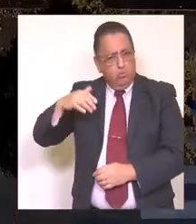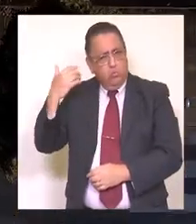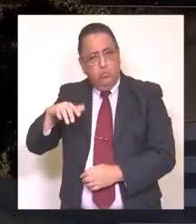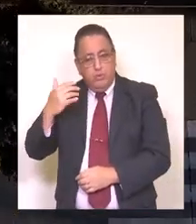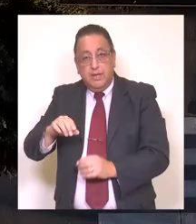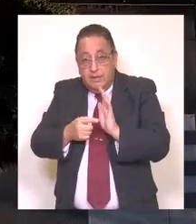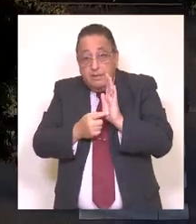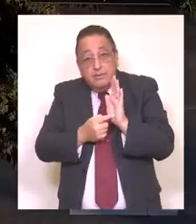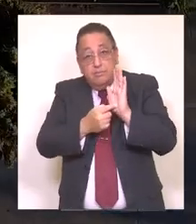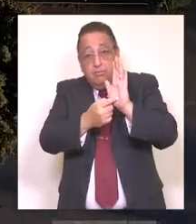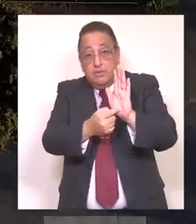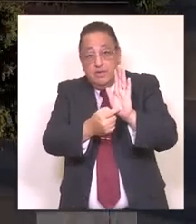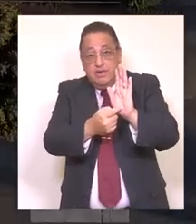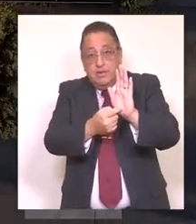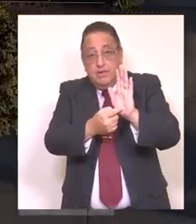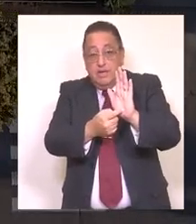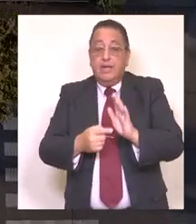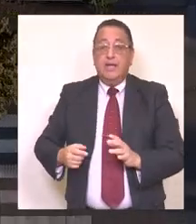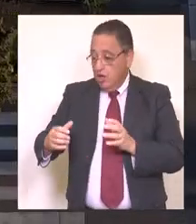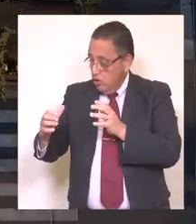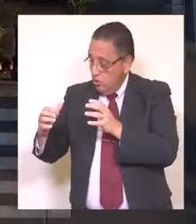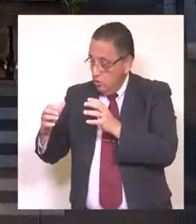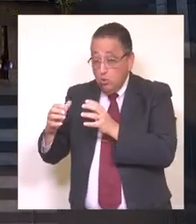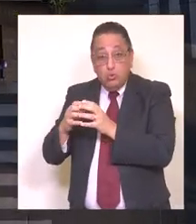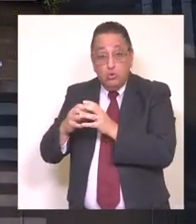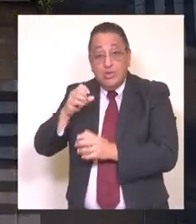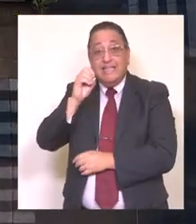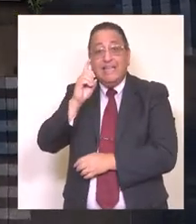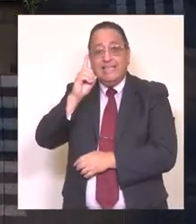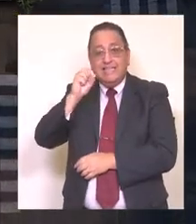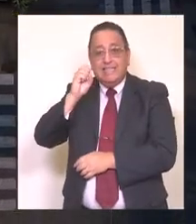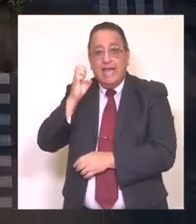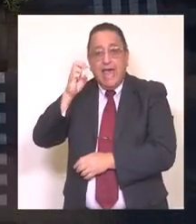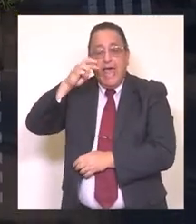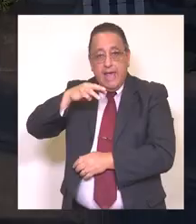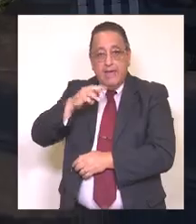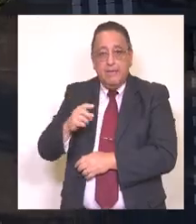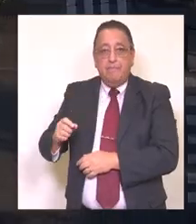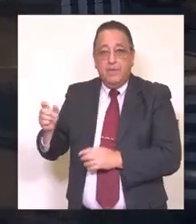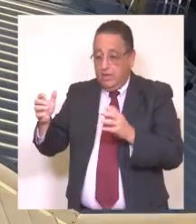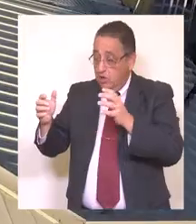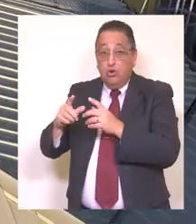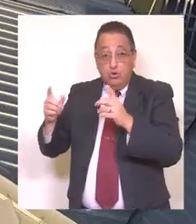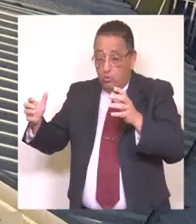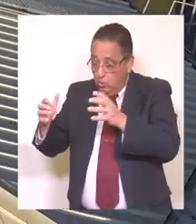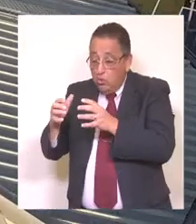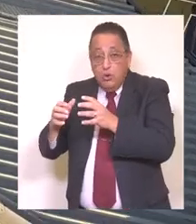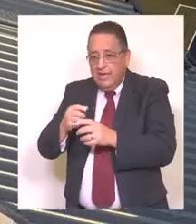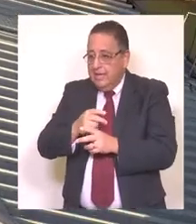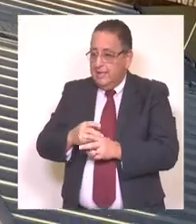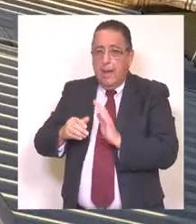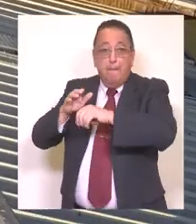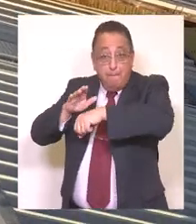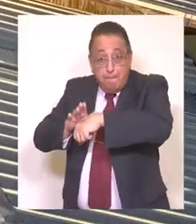Es importante destacar que, conjuntamente con el personal del DAEM y de la CEPLAN de nuestra municipalidad,